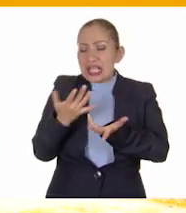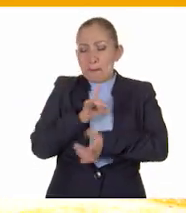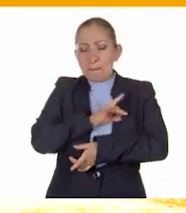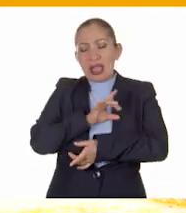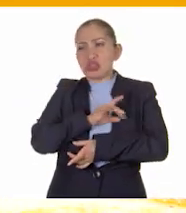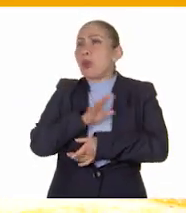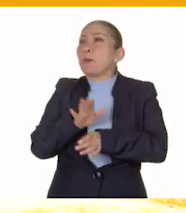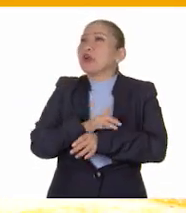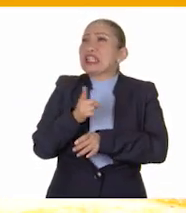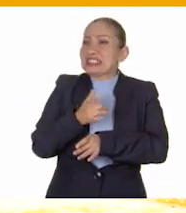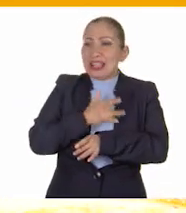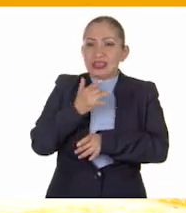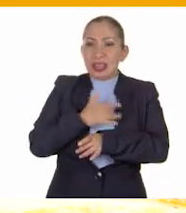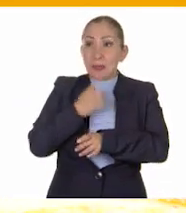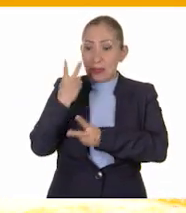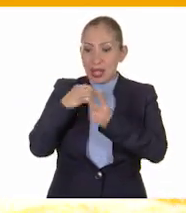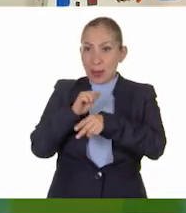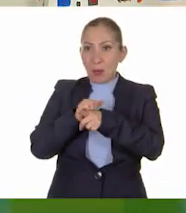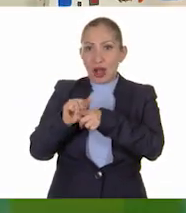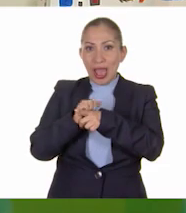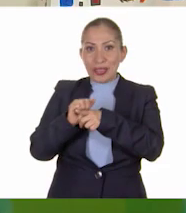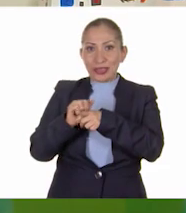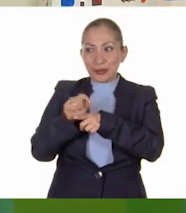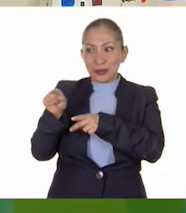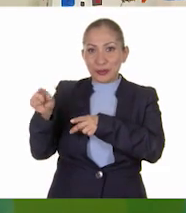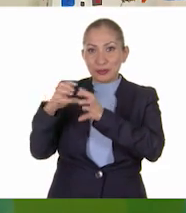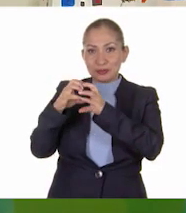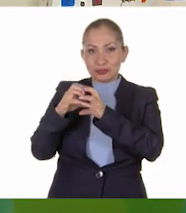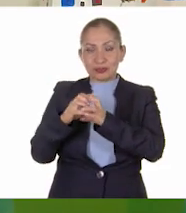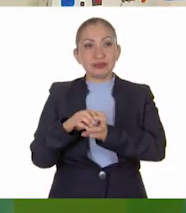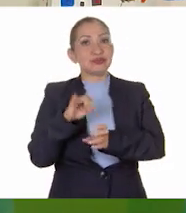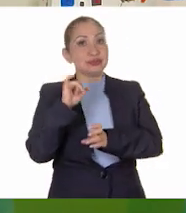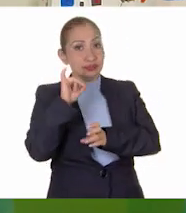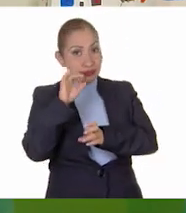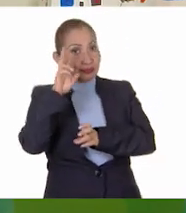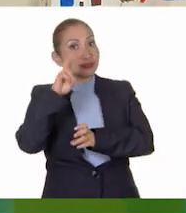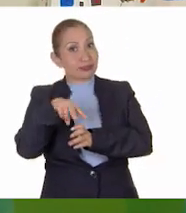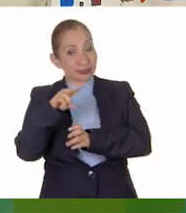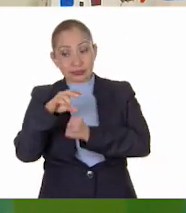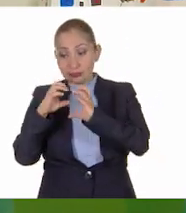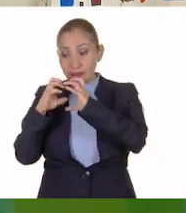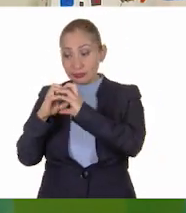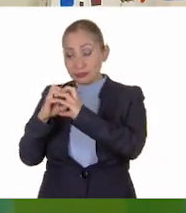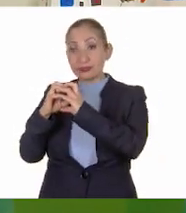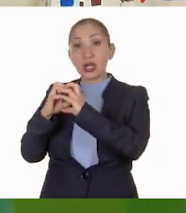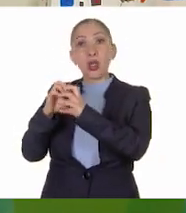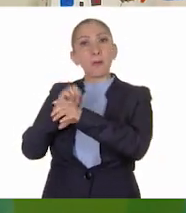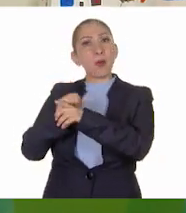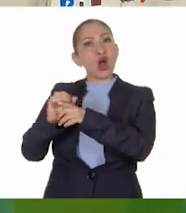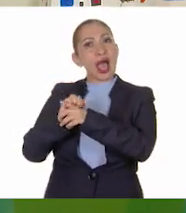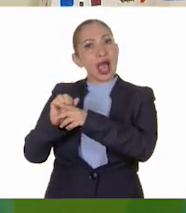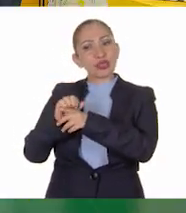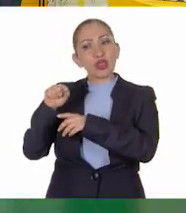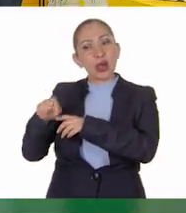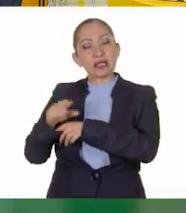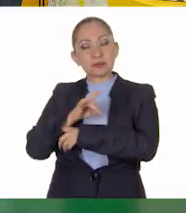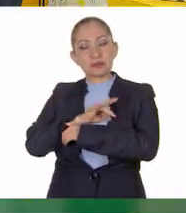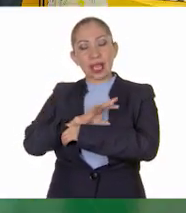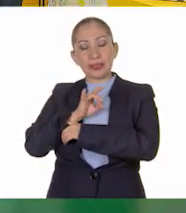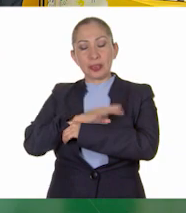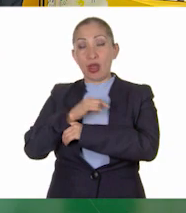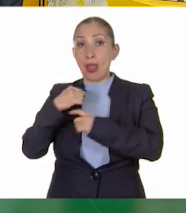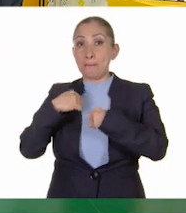temor? Porque tiene el globo morado. Sí, muy bien. La pelota morada es temor.